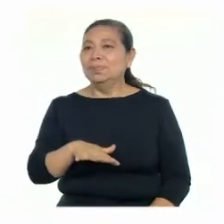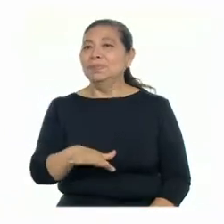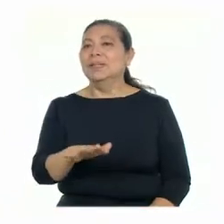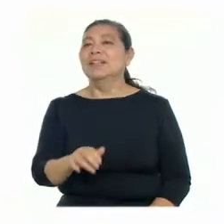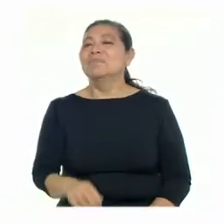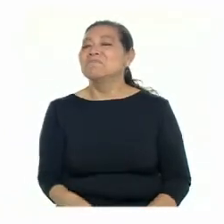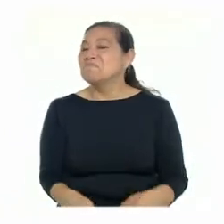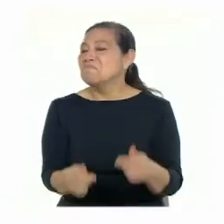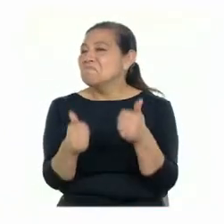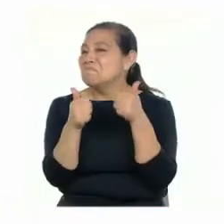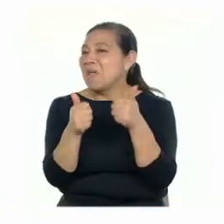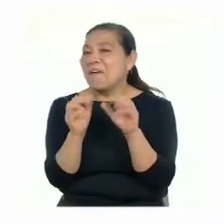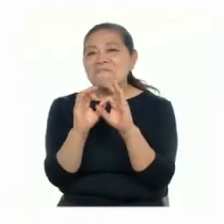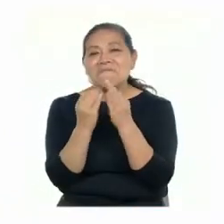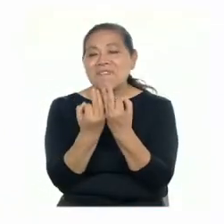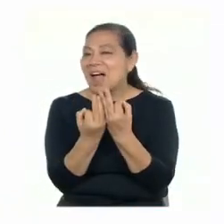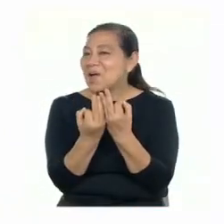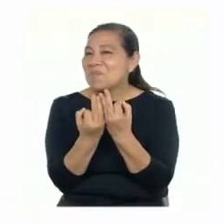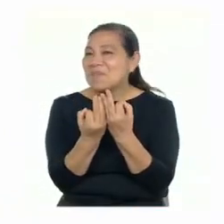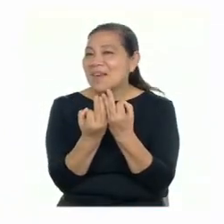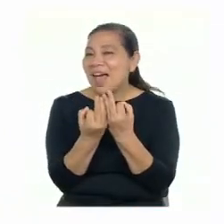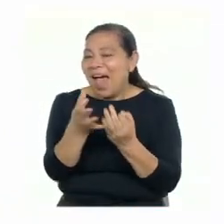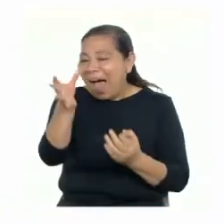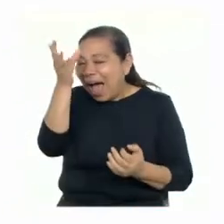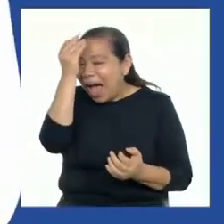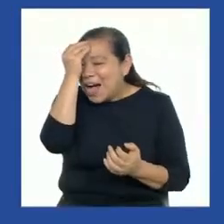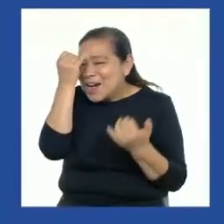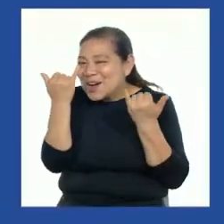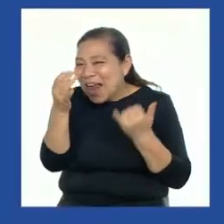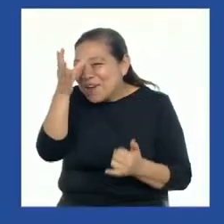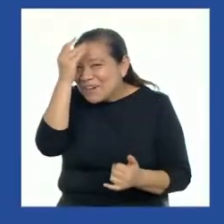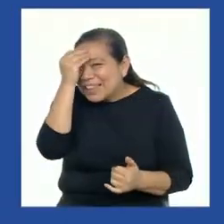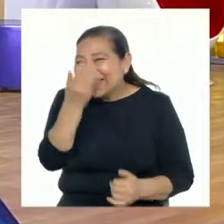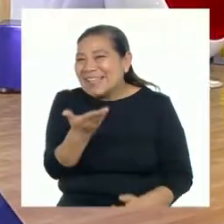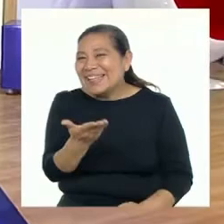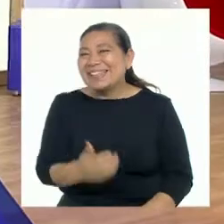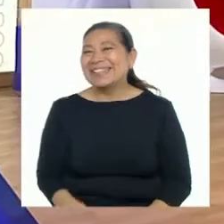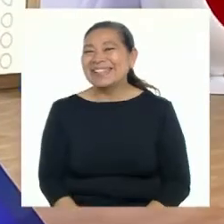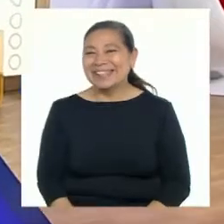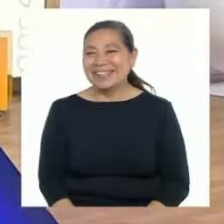¡Muy bien, familia! ¡Ahora aprender! ¡Aprender!